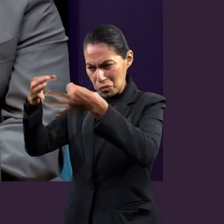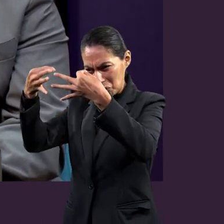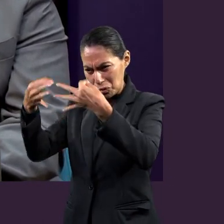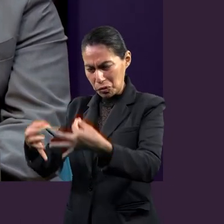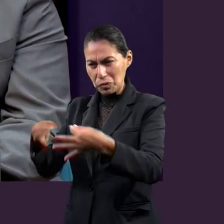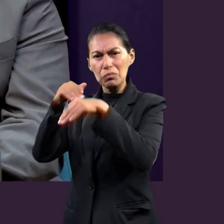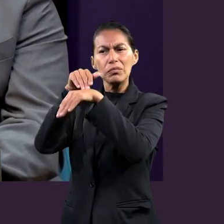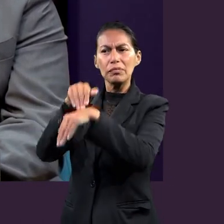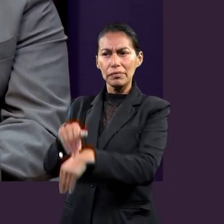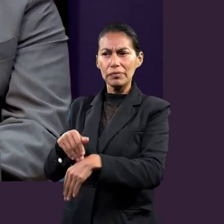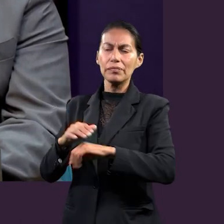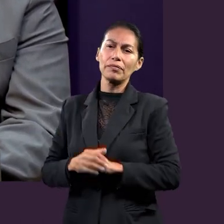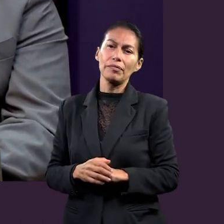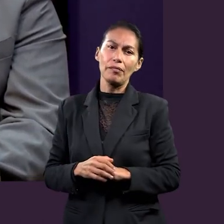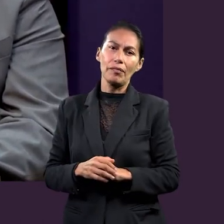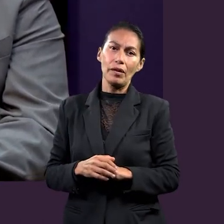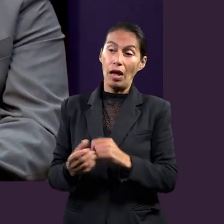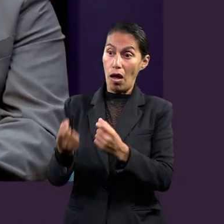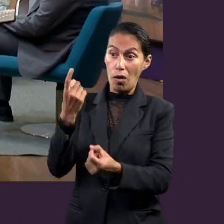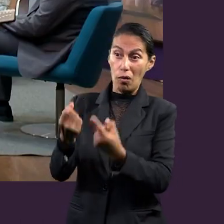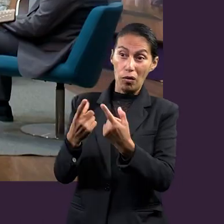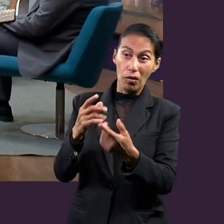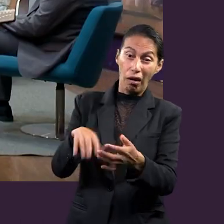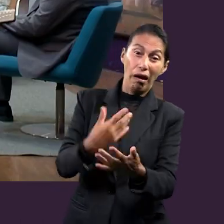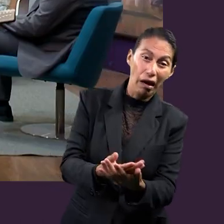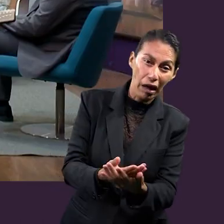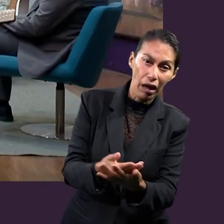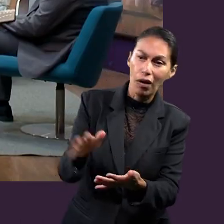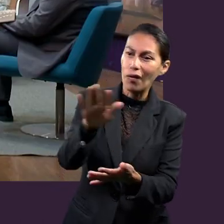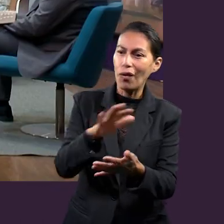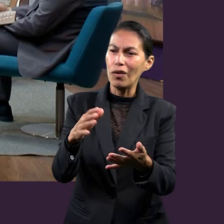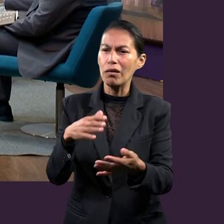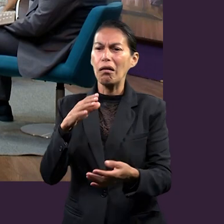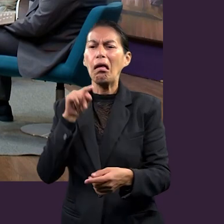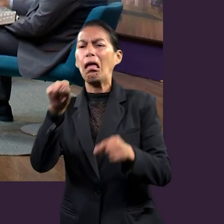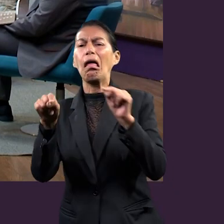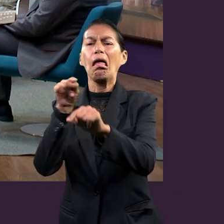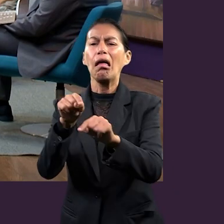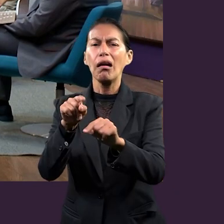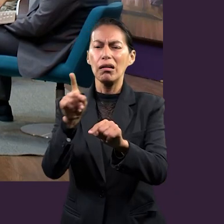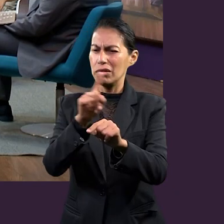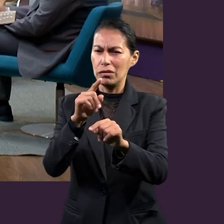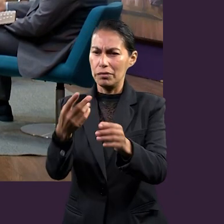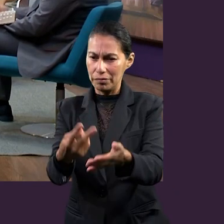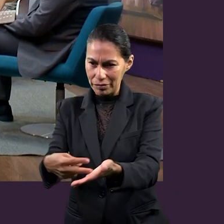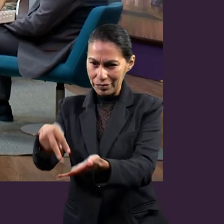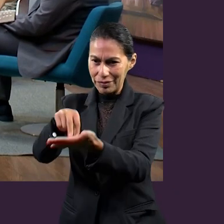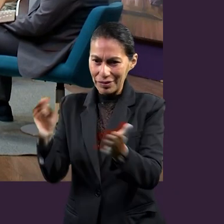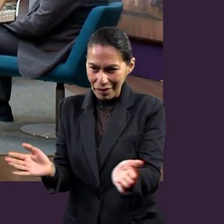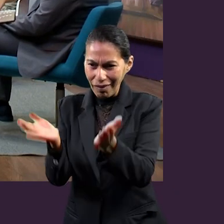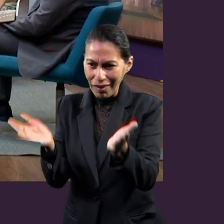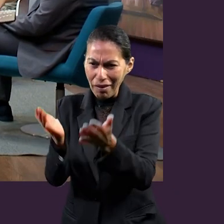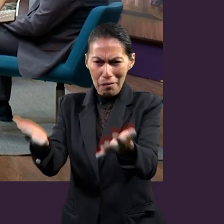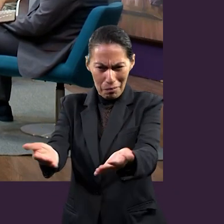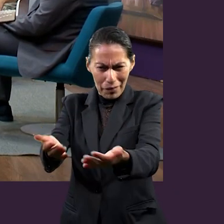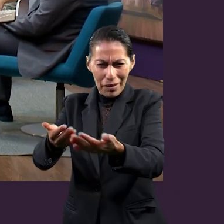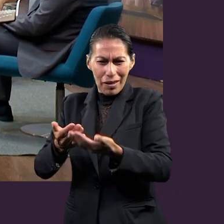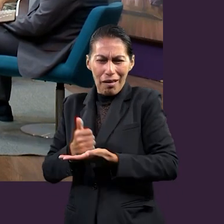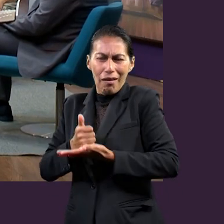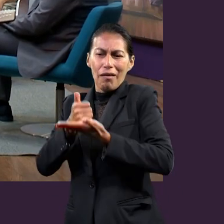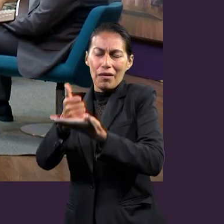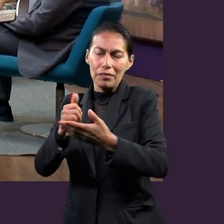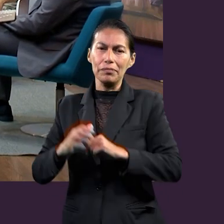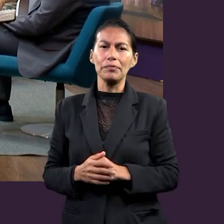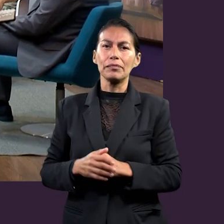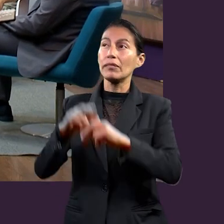pueda cumplir su función dentro de la iglesia. Y cuando un hermano es herido en el campo de batalla, hay que levantarlo en vez de juzgarlo. En lugar de darle el